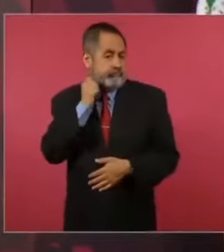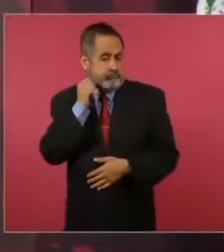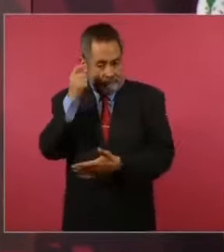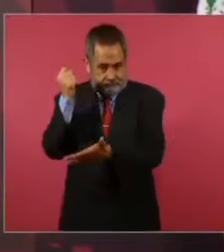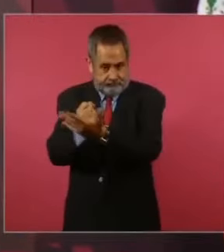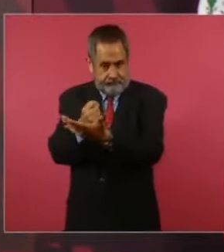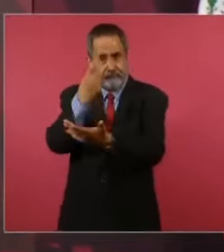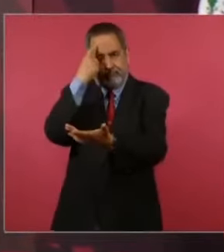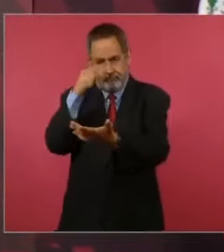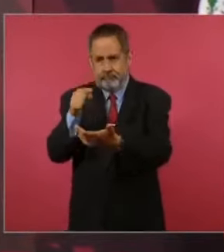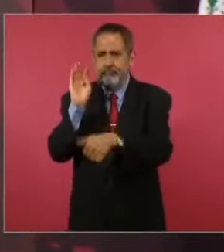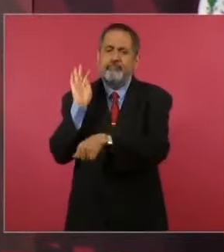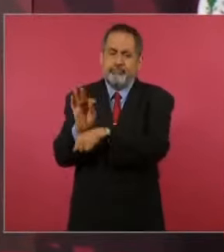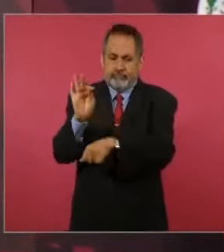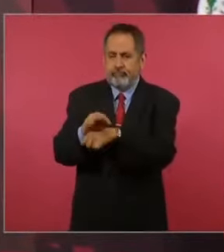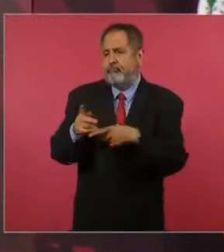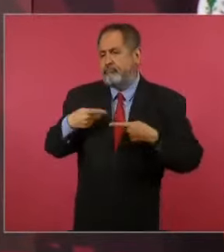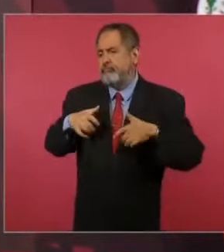México.